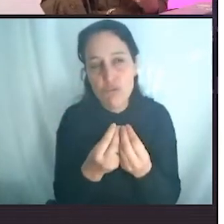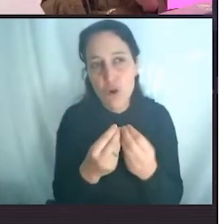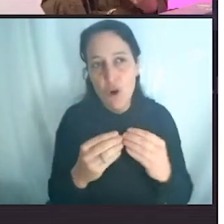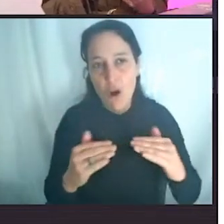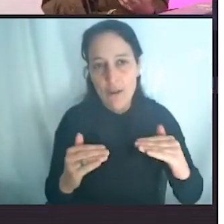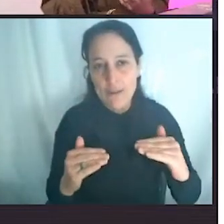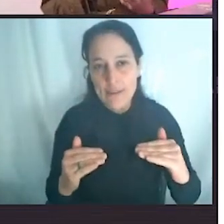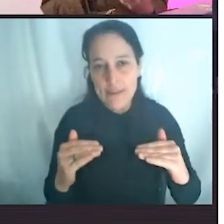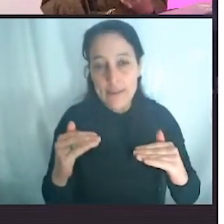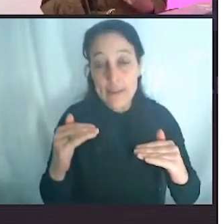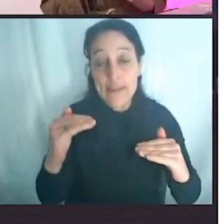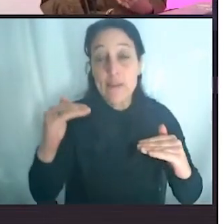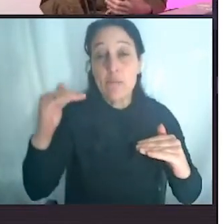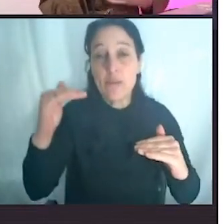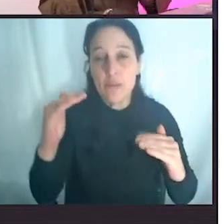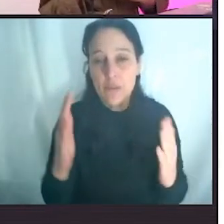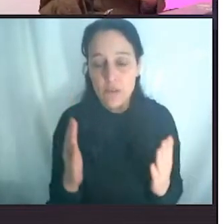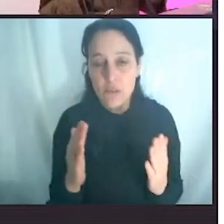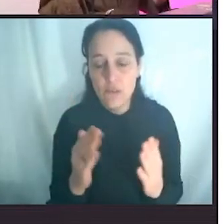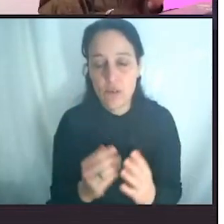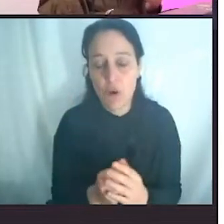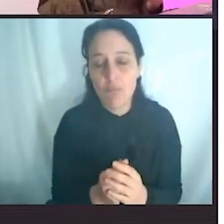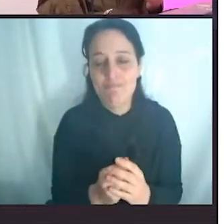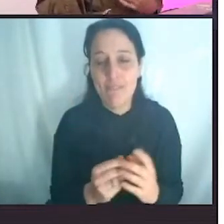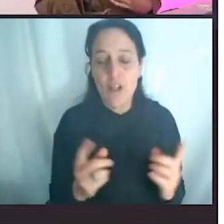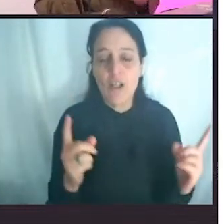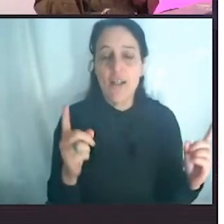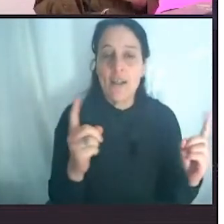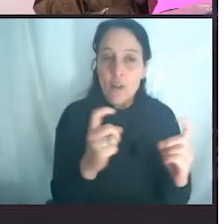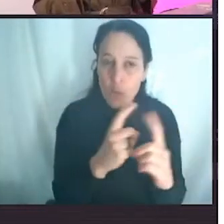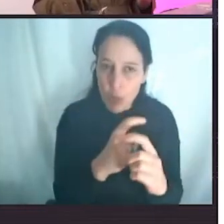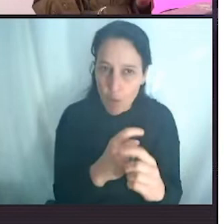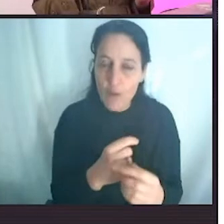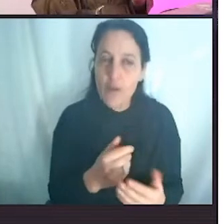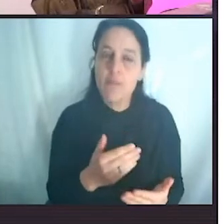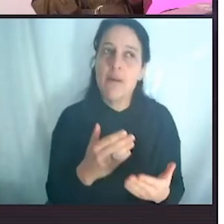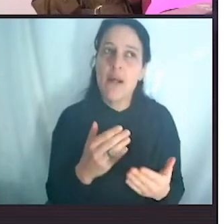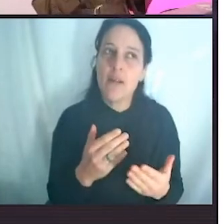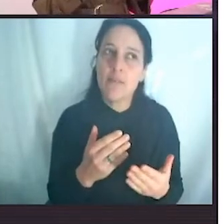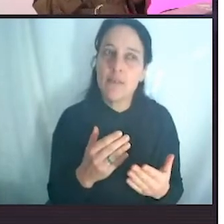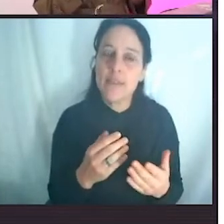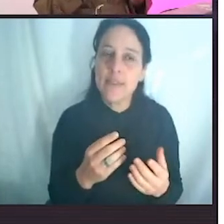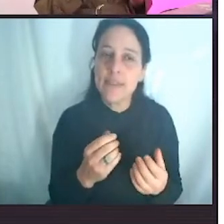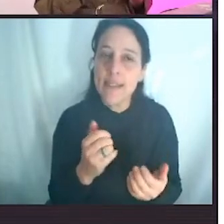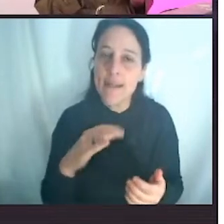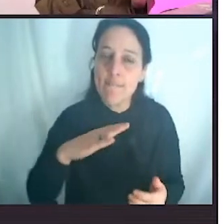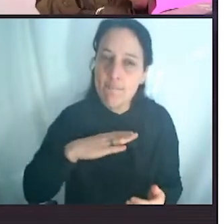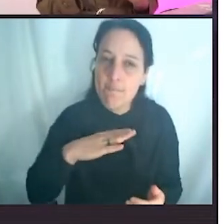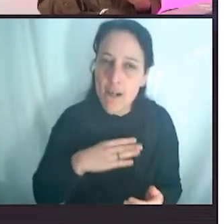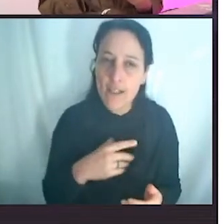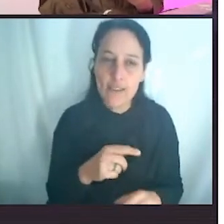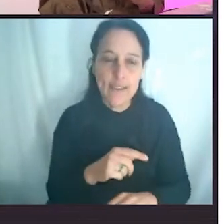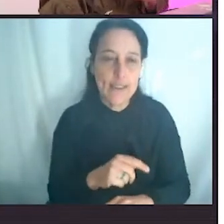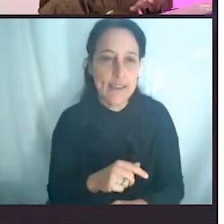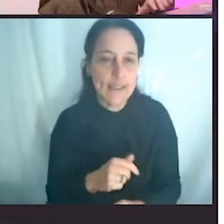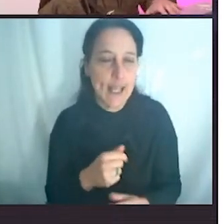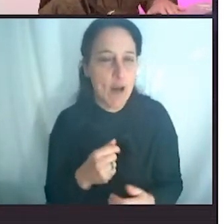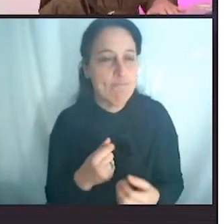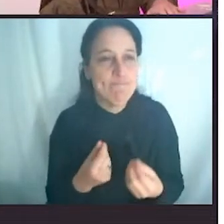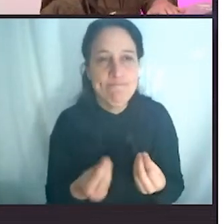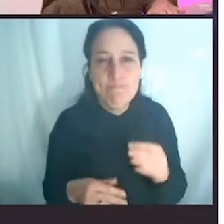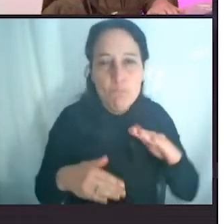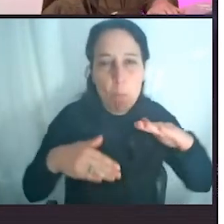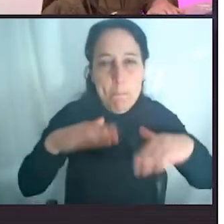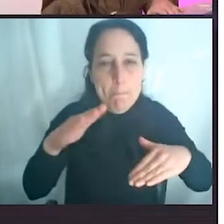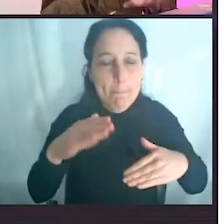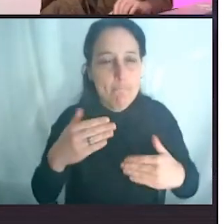hace tiempo en este problema y nos dimos cuenta que no es suficiente, que hay que hacerlo más rápido. ¿Cómo podíamos hacer para escalar nuestro impacto, para llevarlo